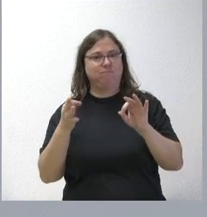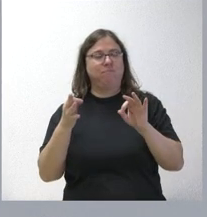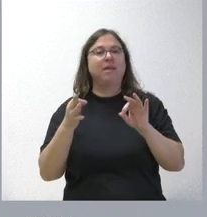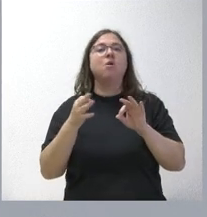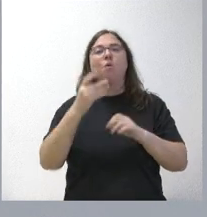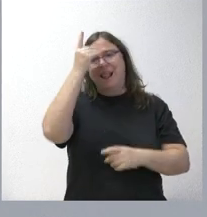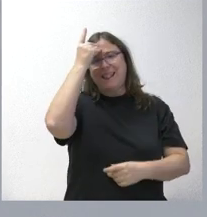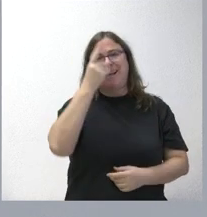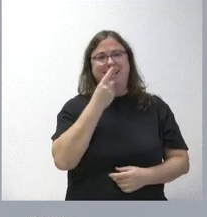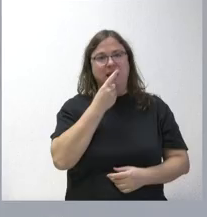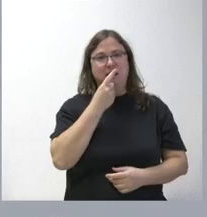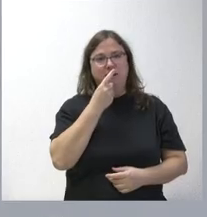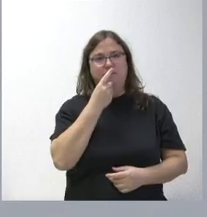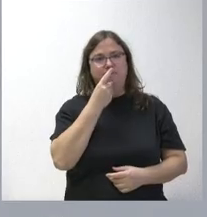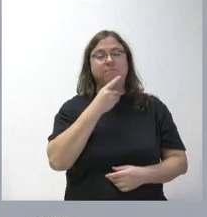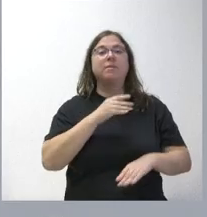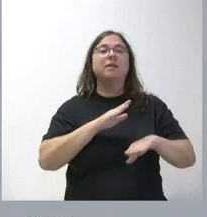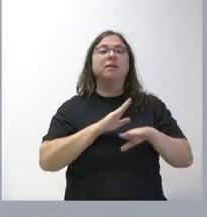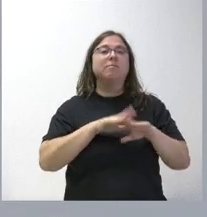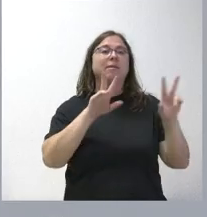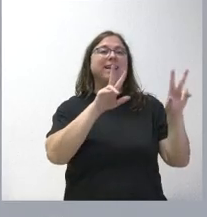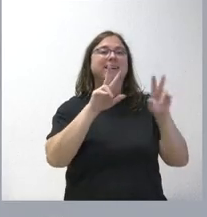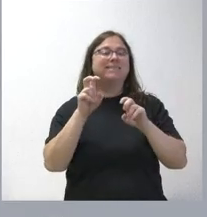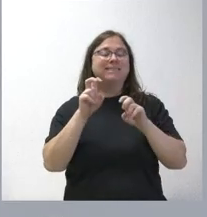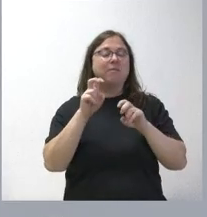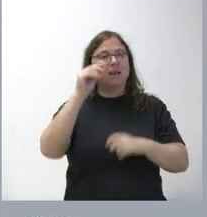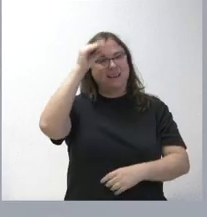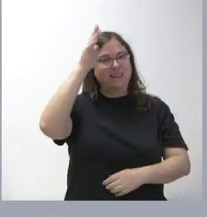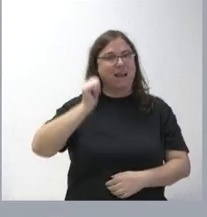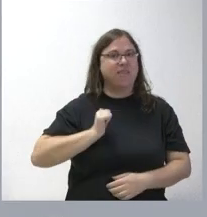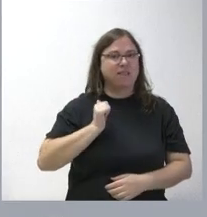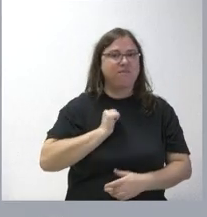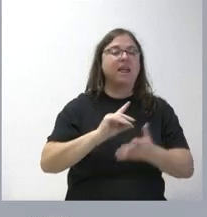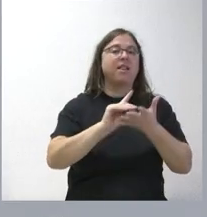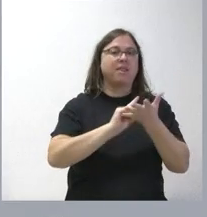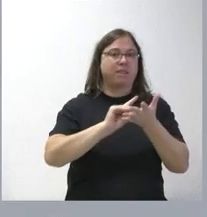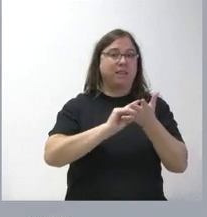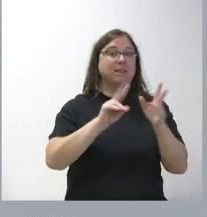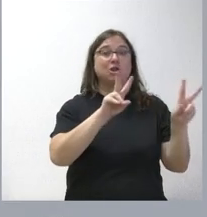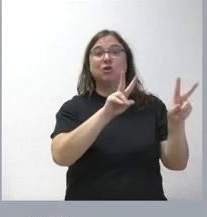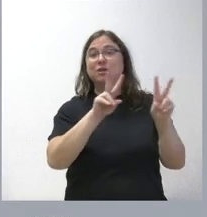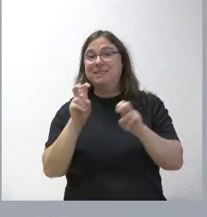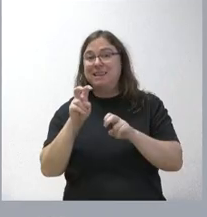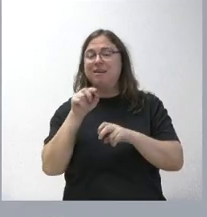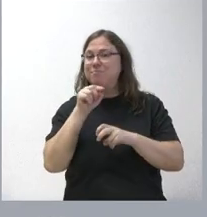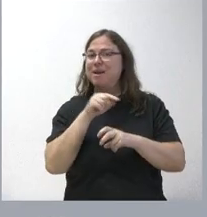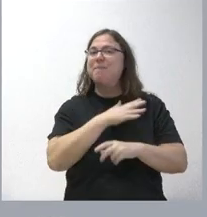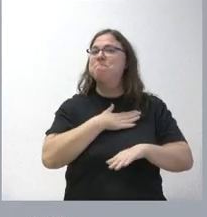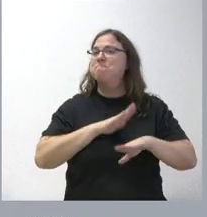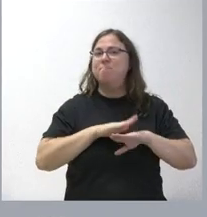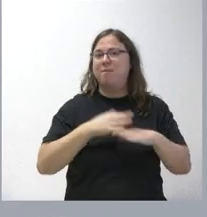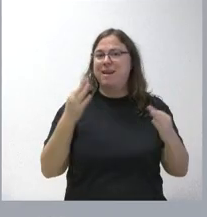digital de la inteligencia artificial, de los datos. Y gran parte de los asuntos de este Consejo de Gobierno van en esa